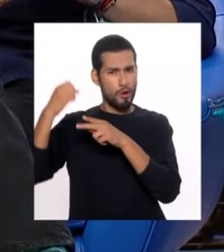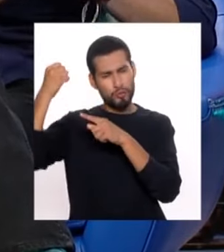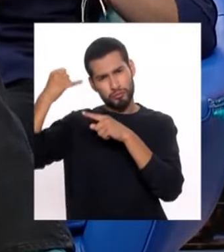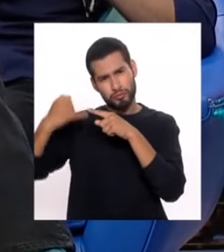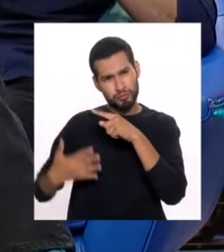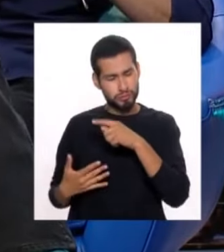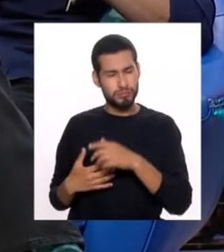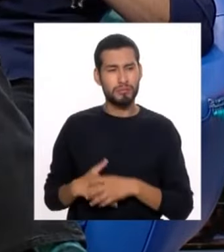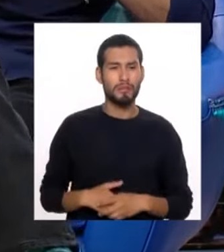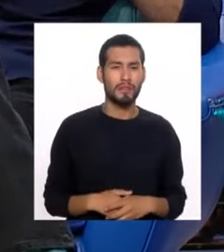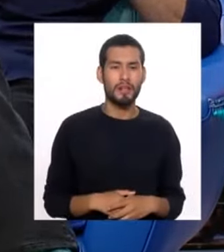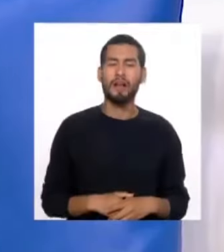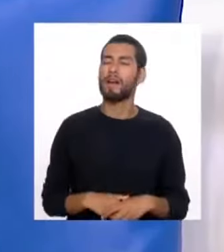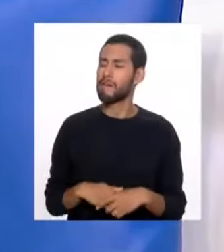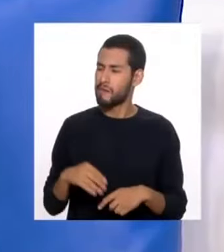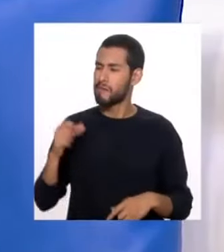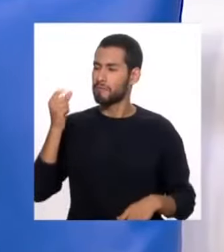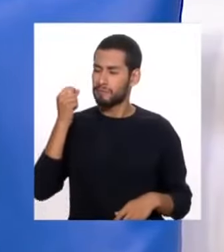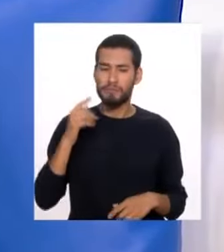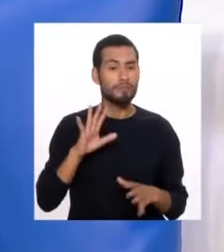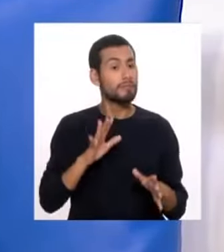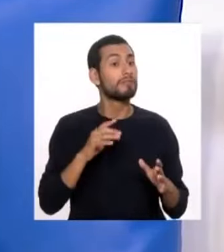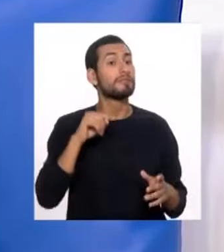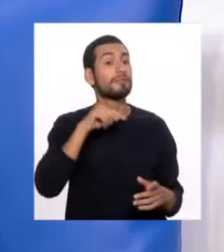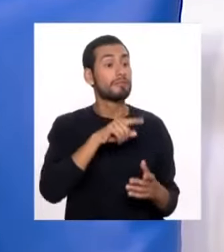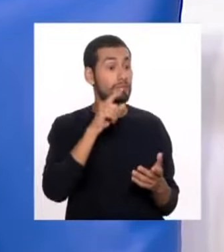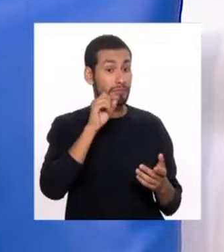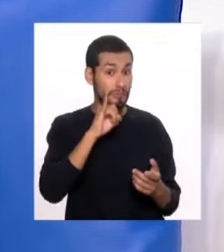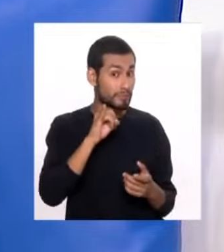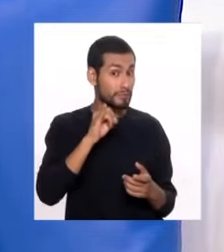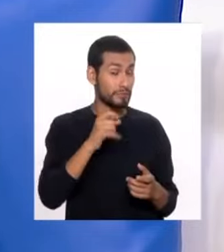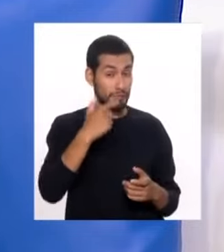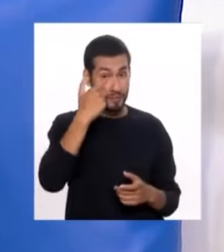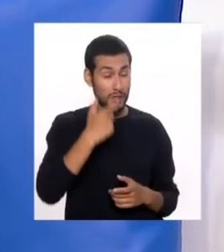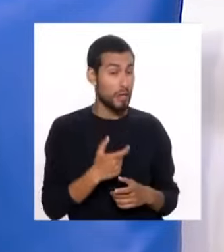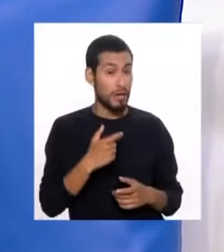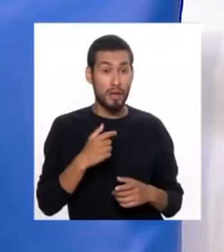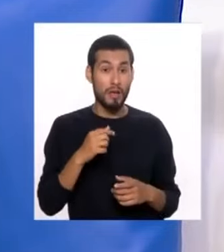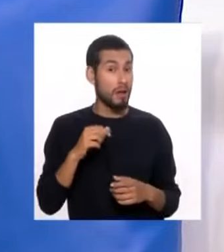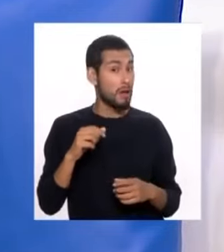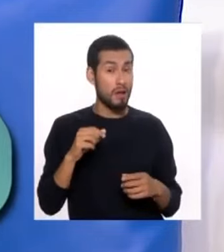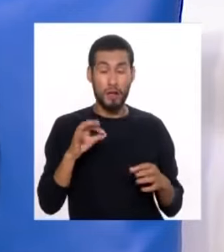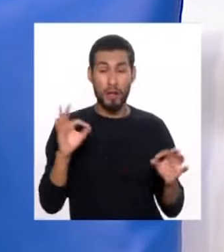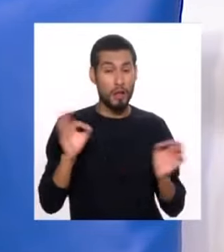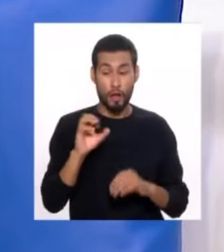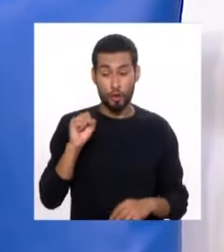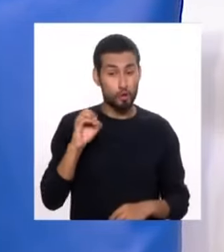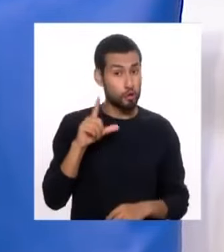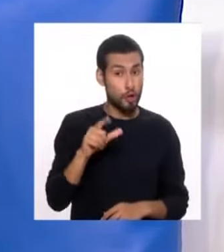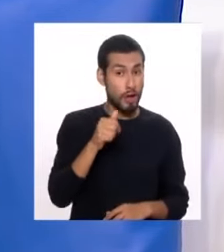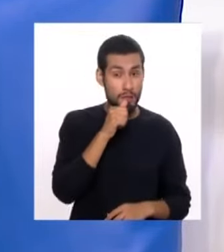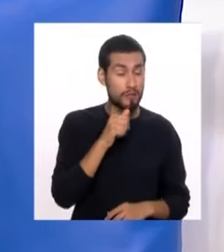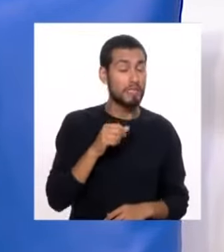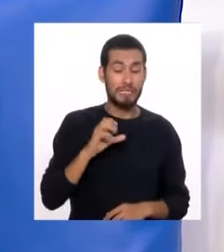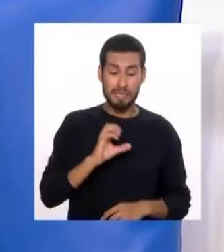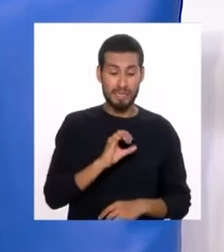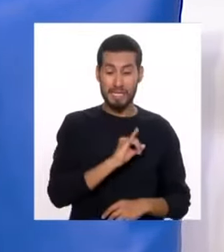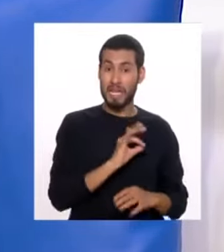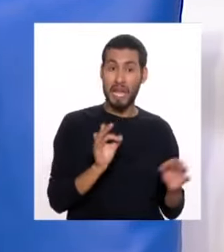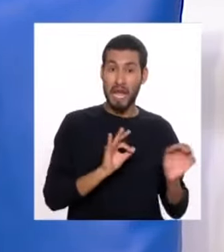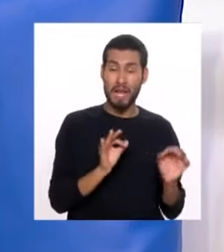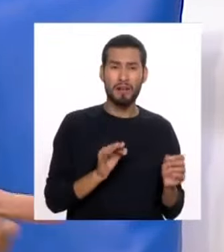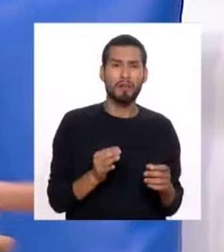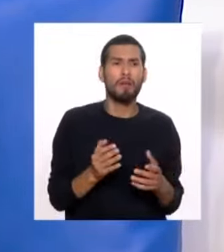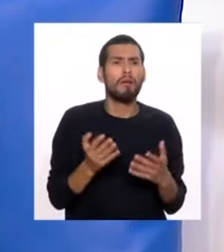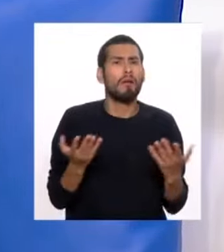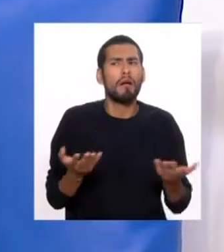Ah, ok, ok. Ya estoy entendido. Pero, ¿qué pasa? Si el contribuyente, por ejemplo, no ha sacado su clave sol y no ha puesto su CSI, ¿a